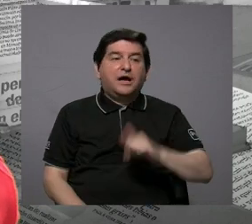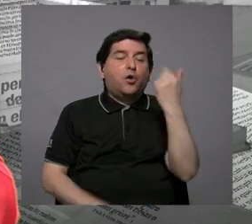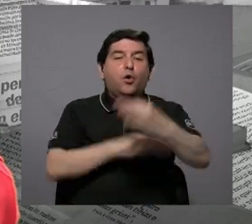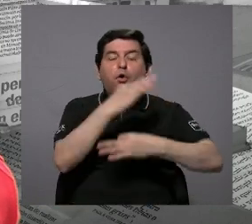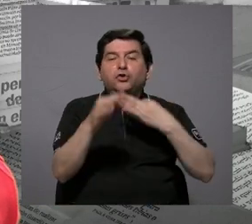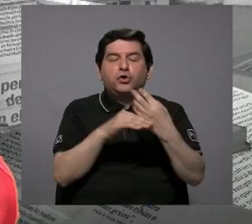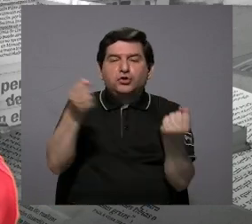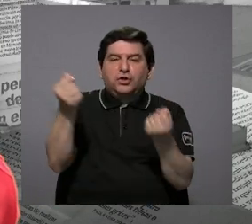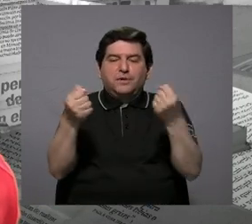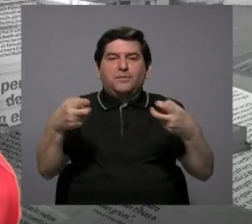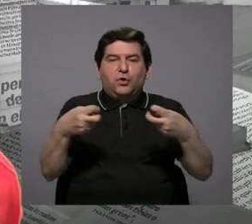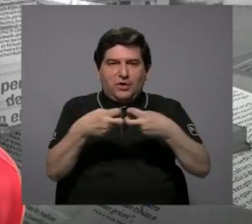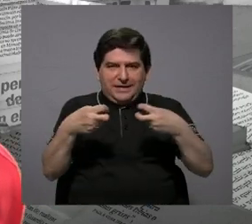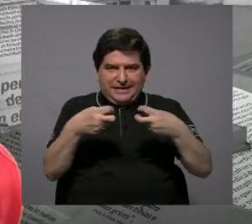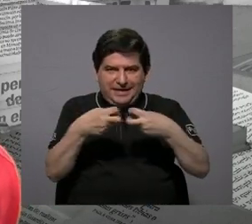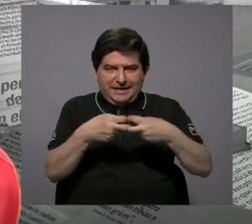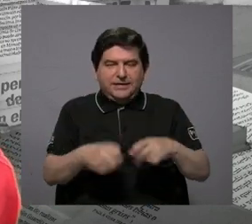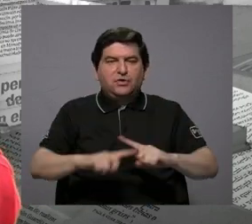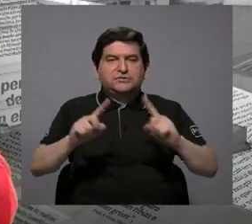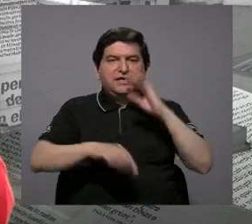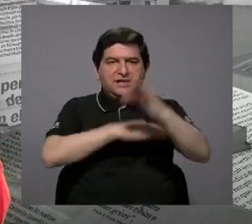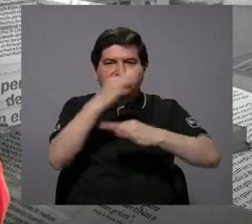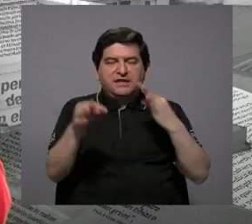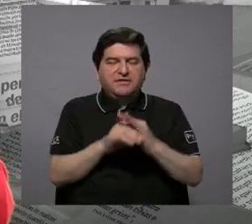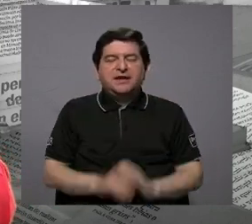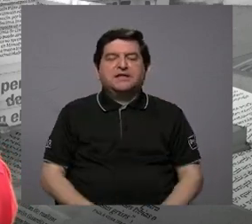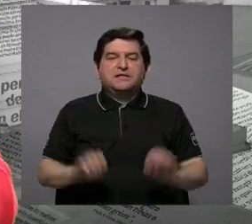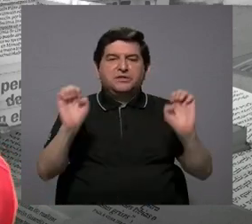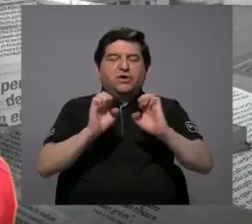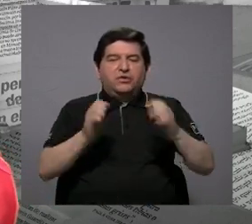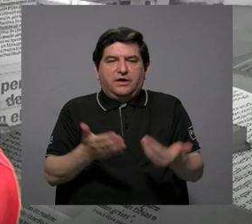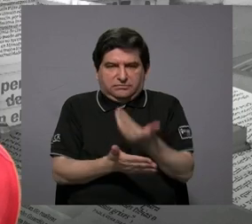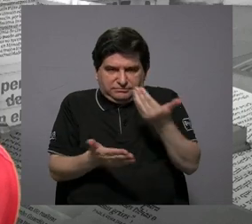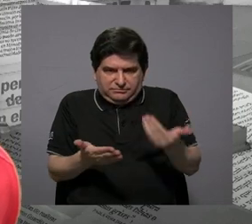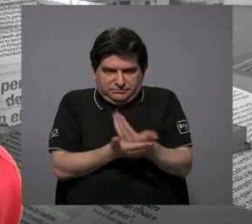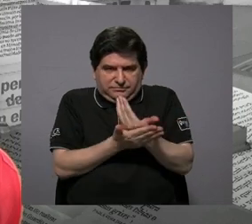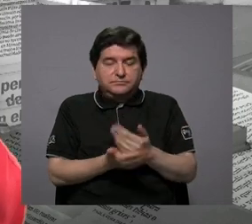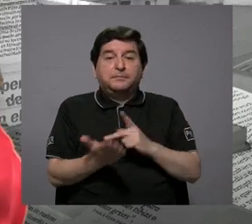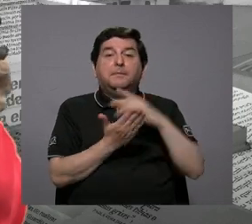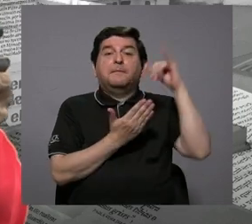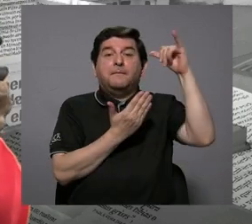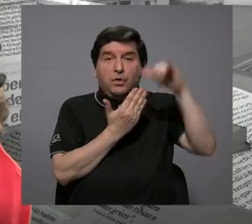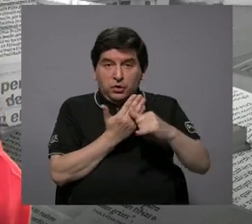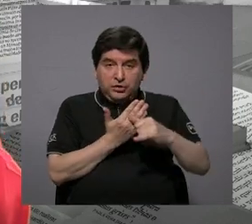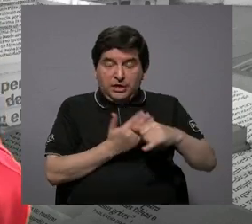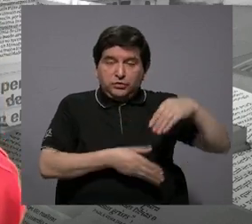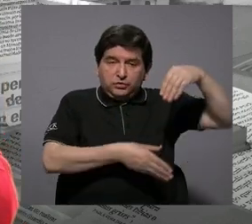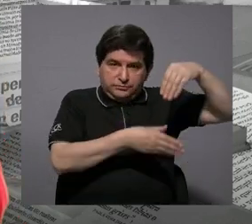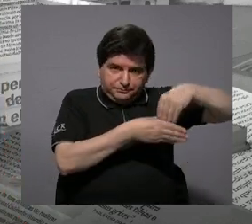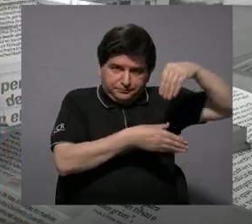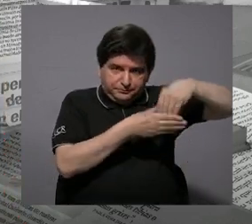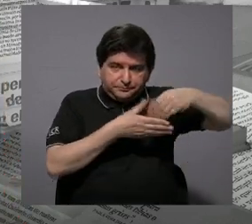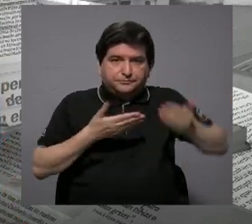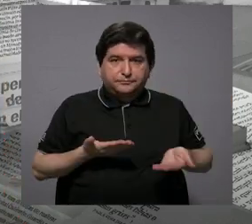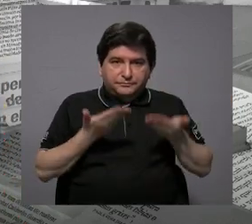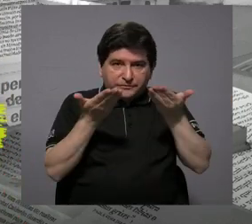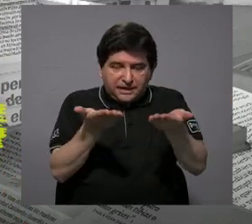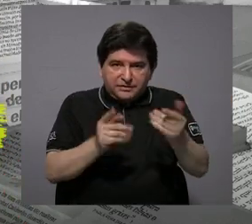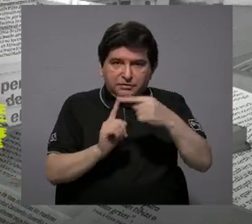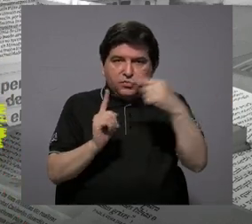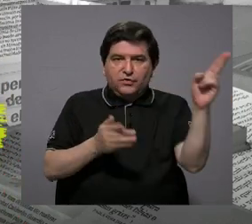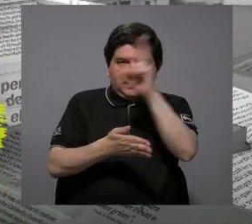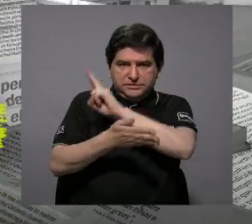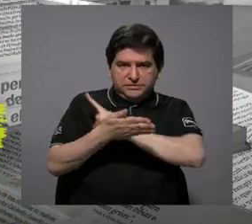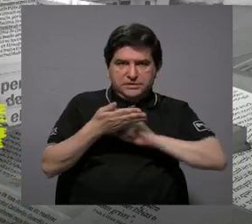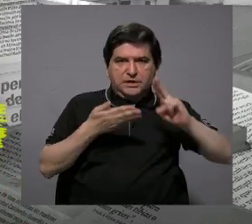vehículos eléctricos y de otro tipo de energías renovables y este proyecto o los aportes que está dando la Universidad